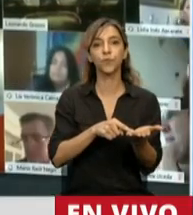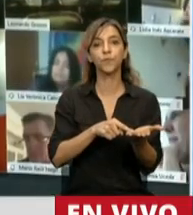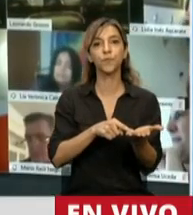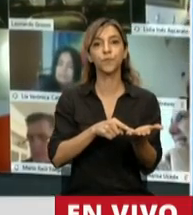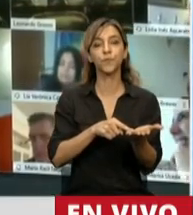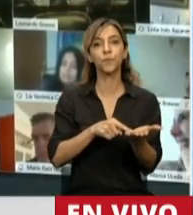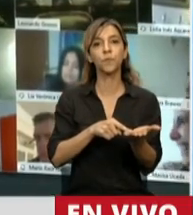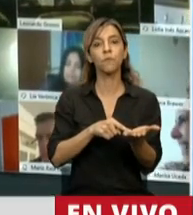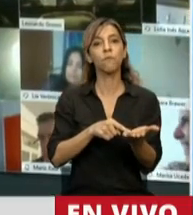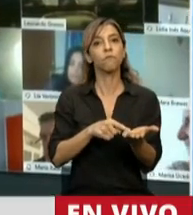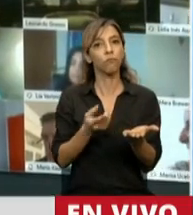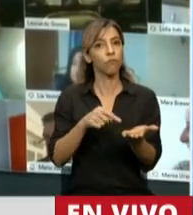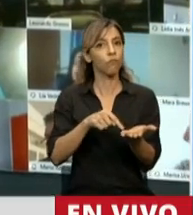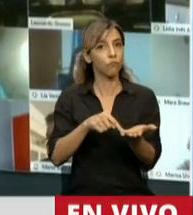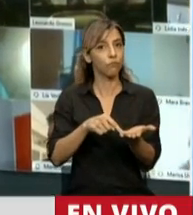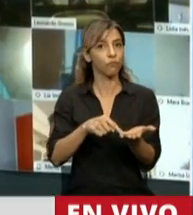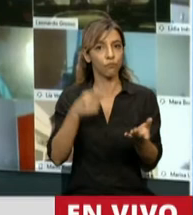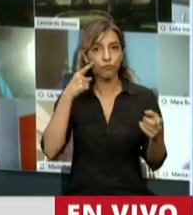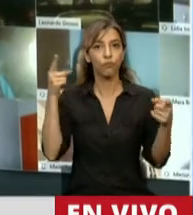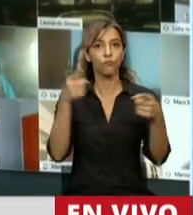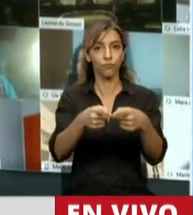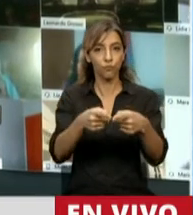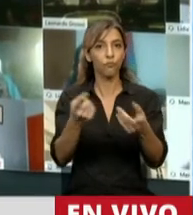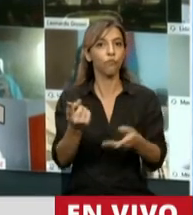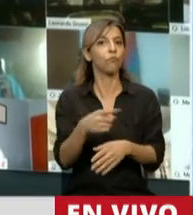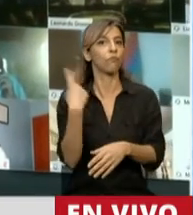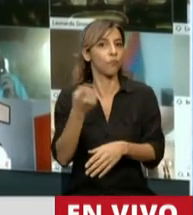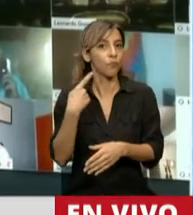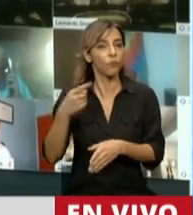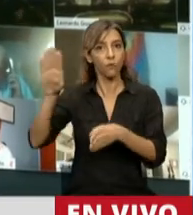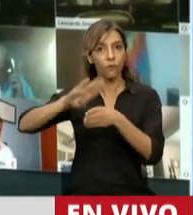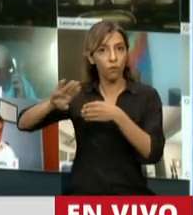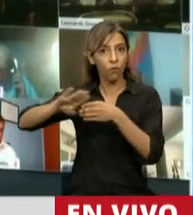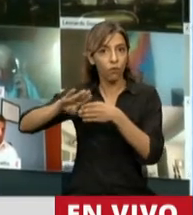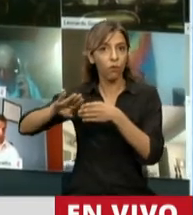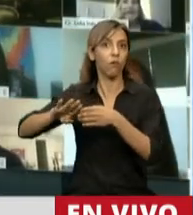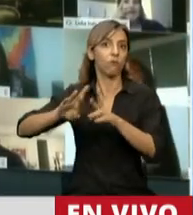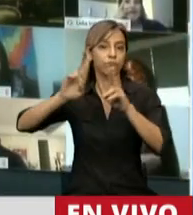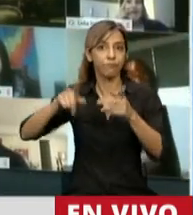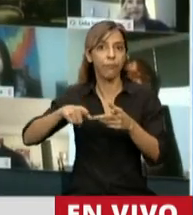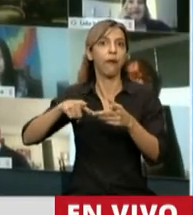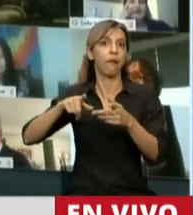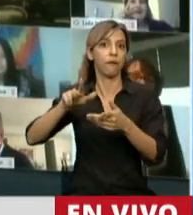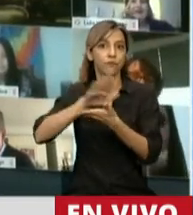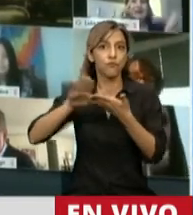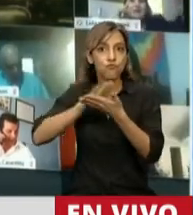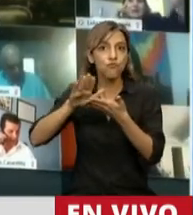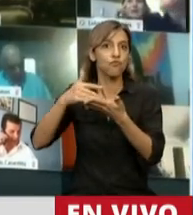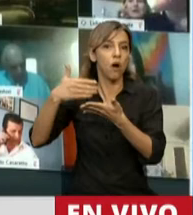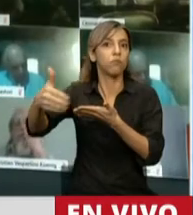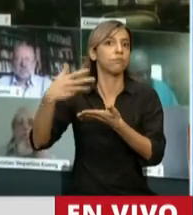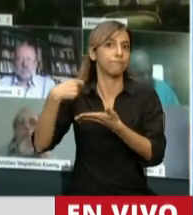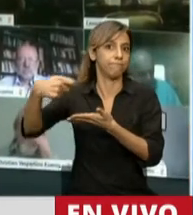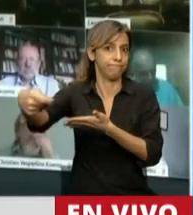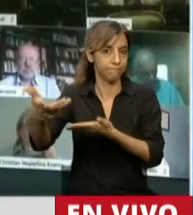de la restauración de la sostenibilidad de la deuda pública de títulos emitidos bajo